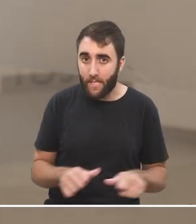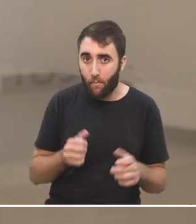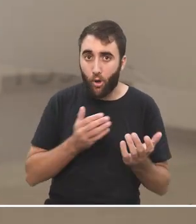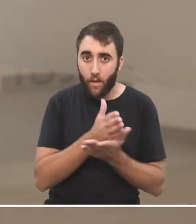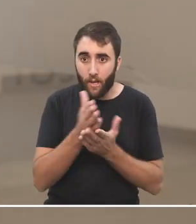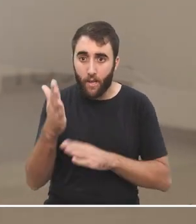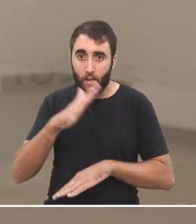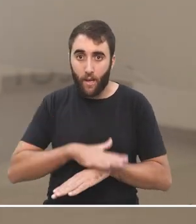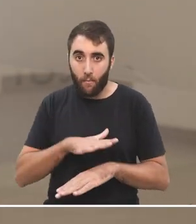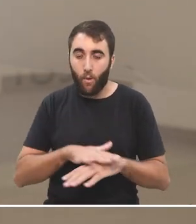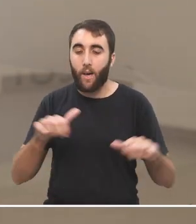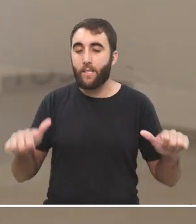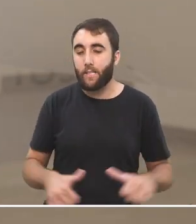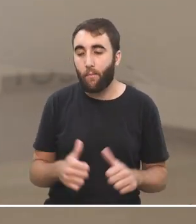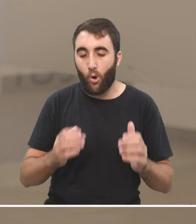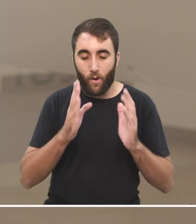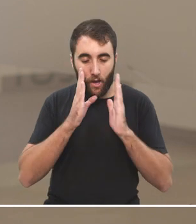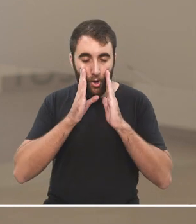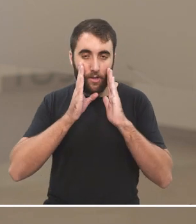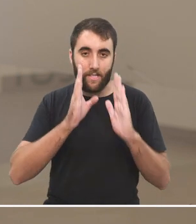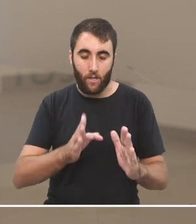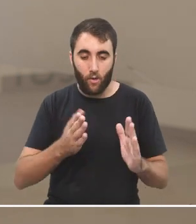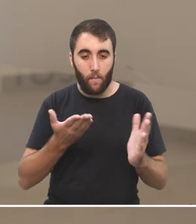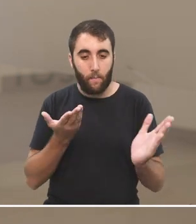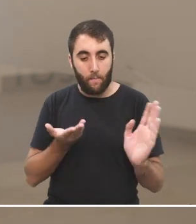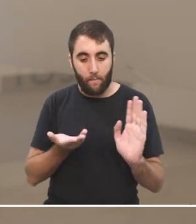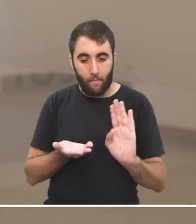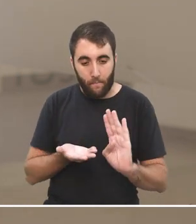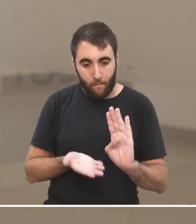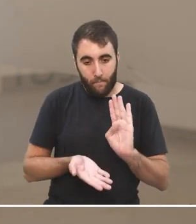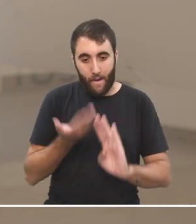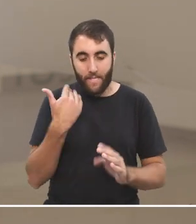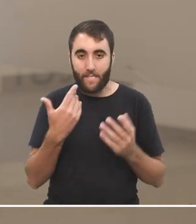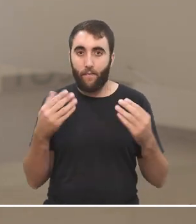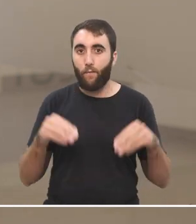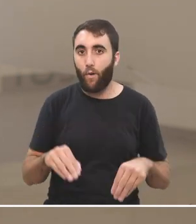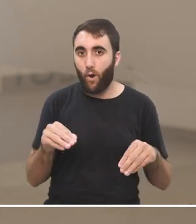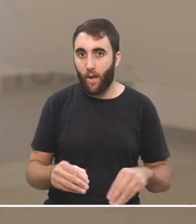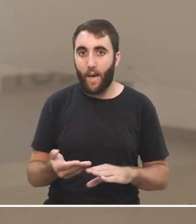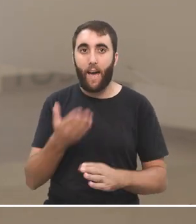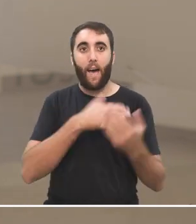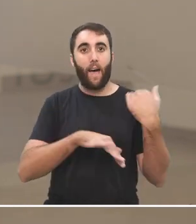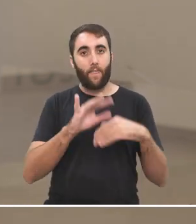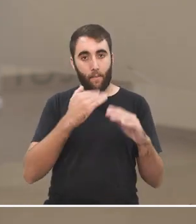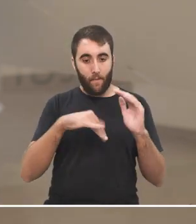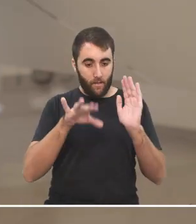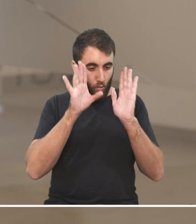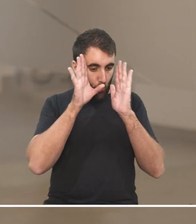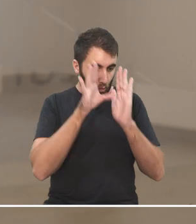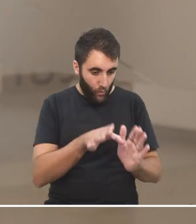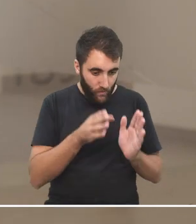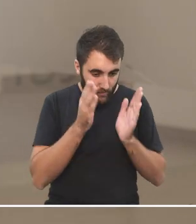hacemos con una concentración mucho más tenue que la que solíamos la que se